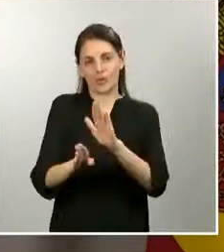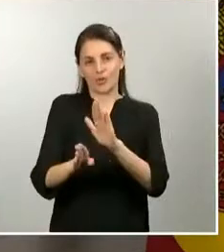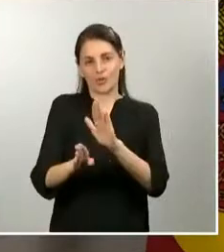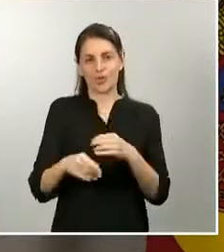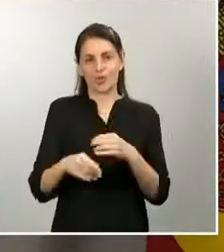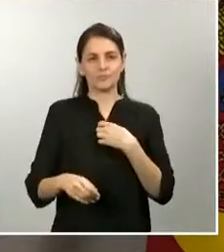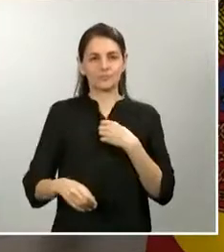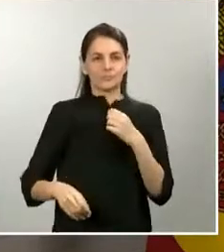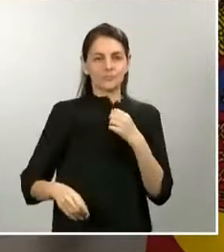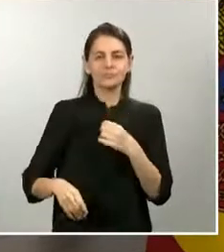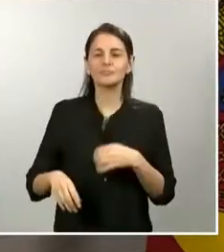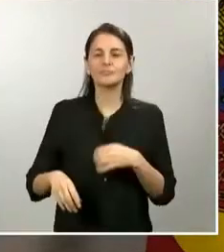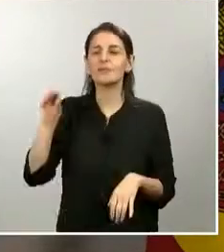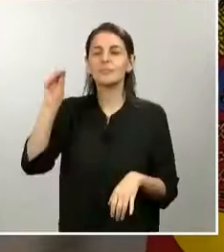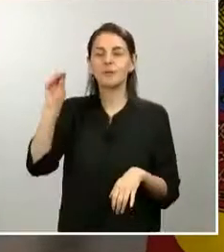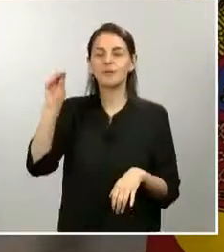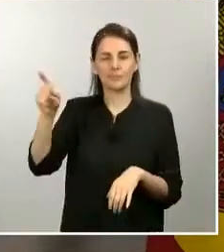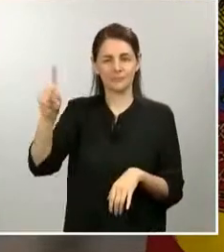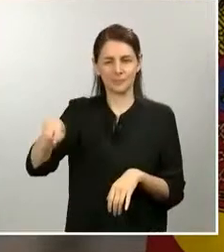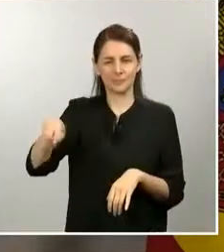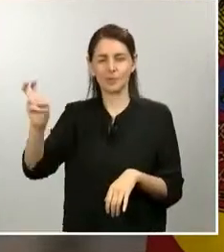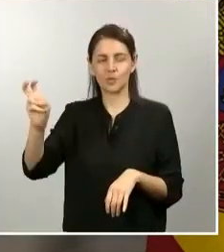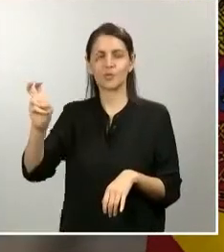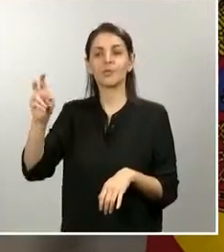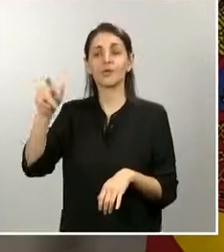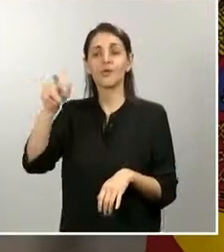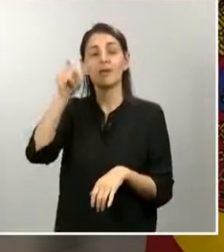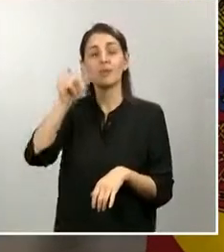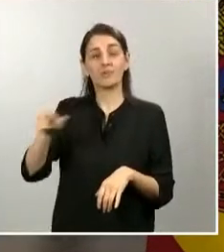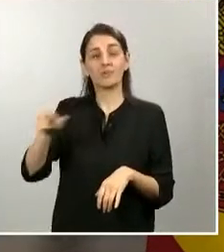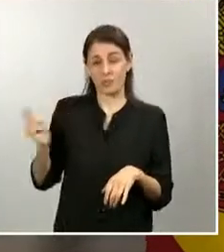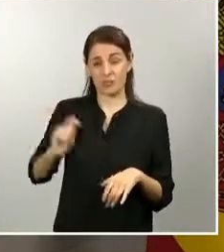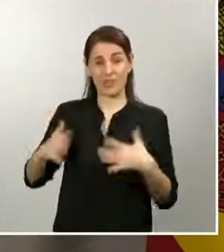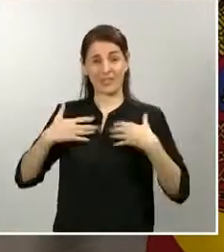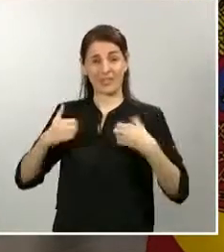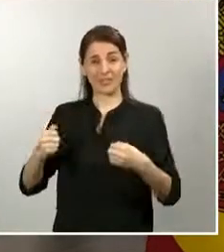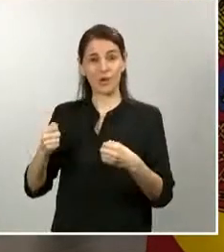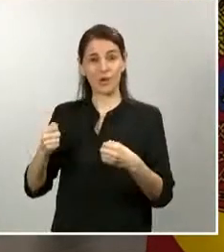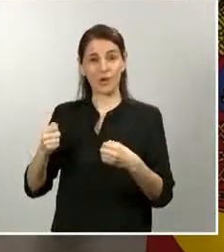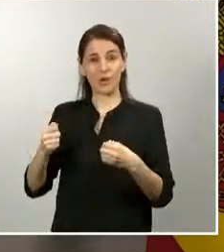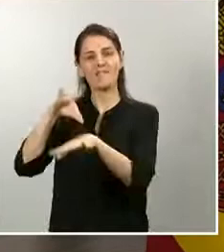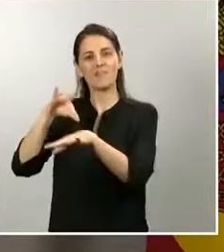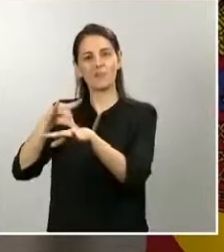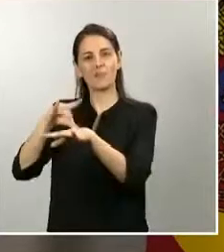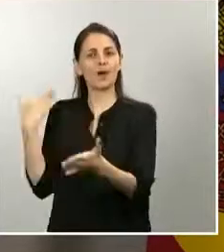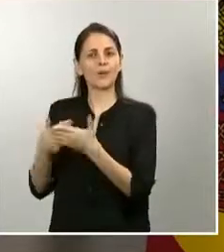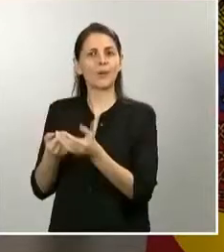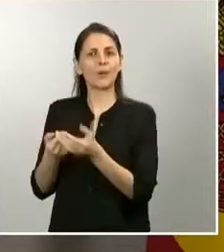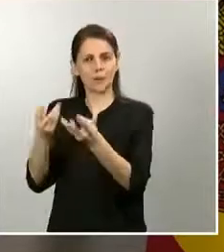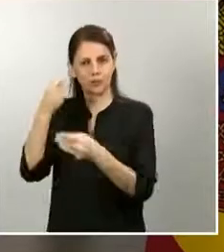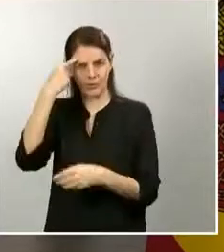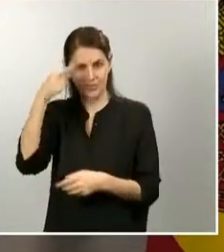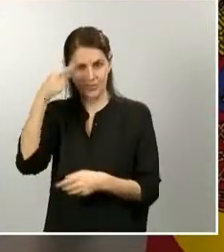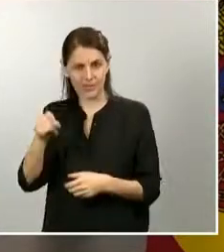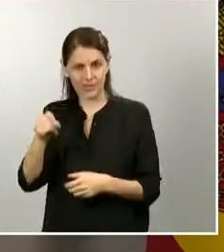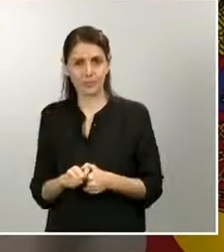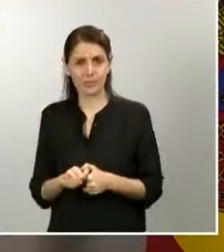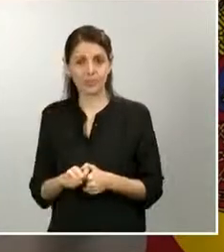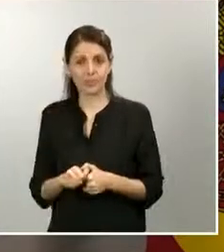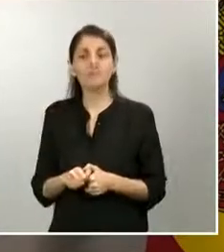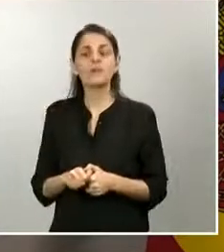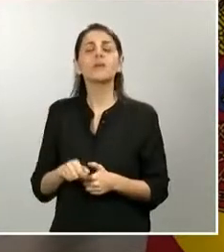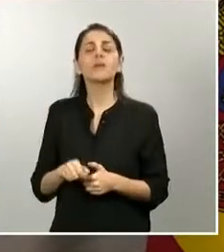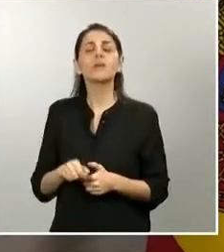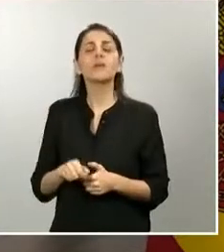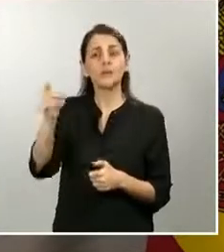salud cuántos profesionales sanitarios han dado positivo hasta el momento por COVID-19. ¿Tiene los datos? ¿Tiene también datos de cuántos han vuelto a su